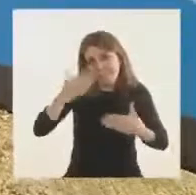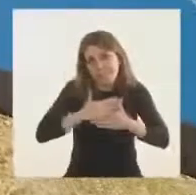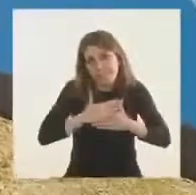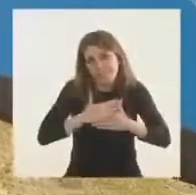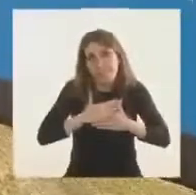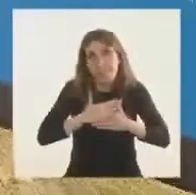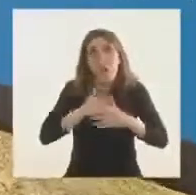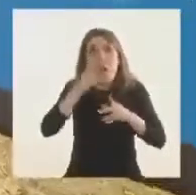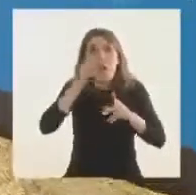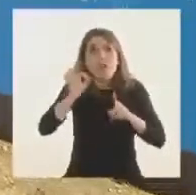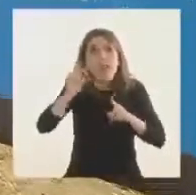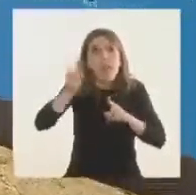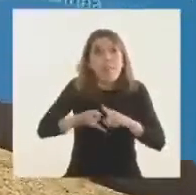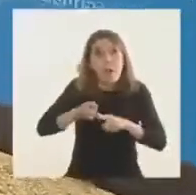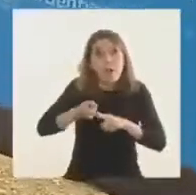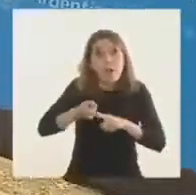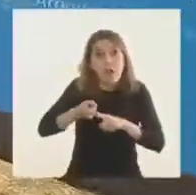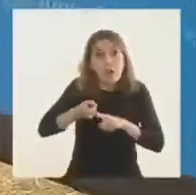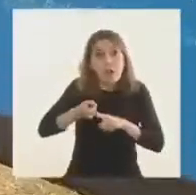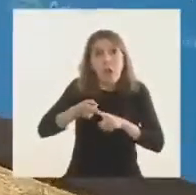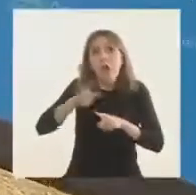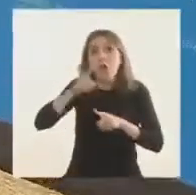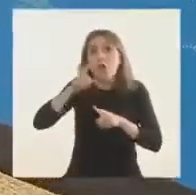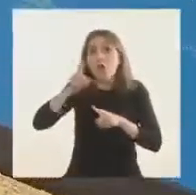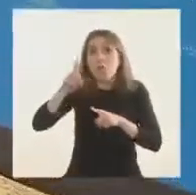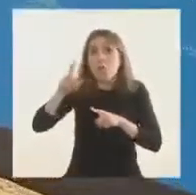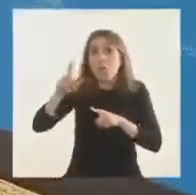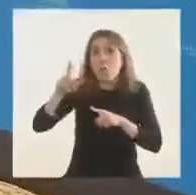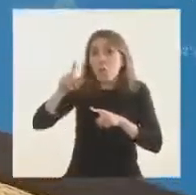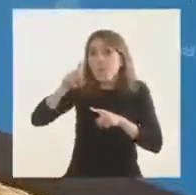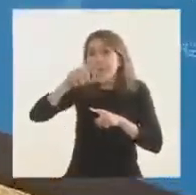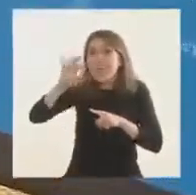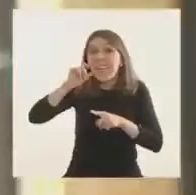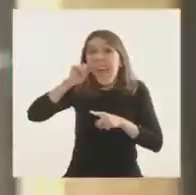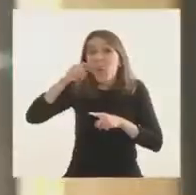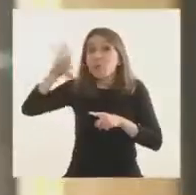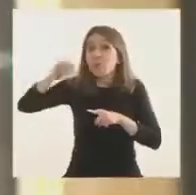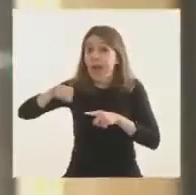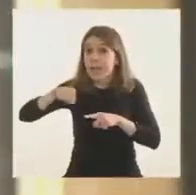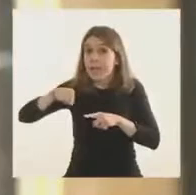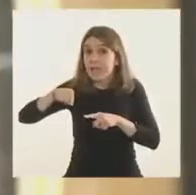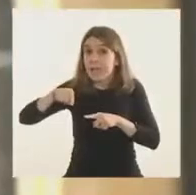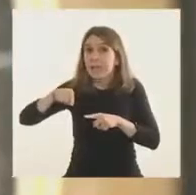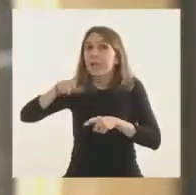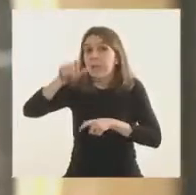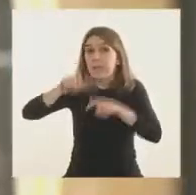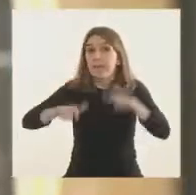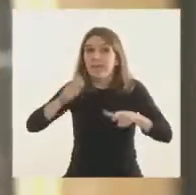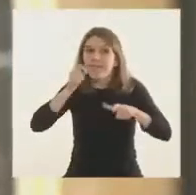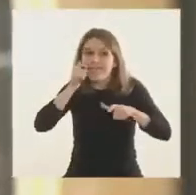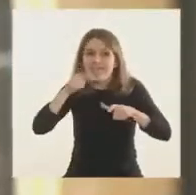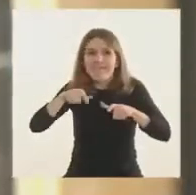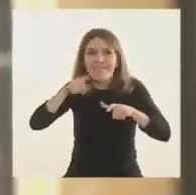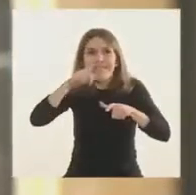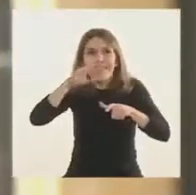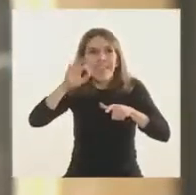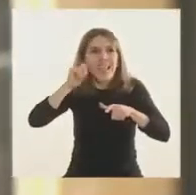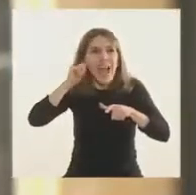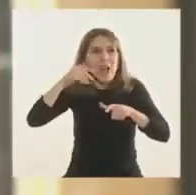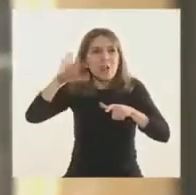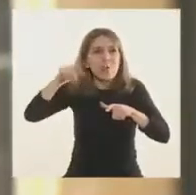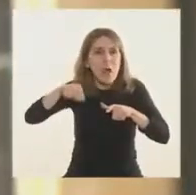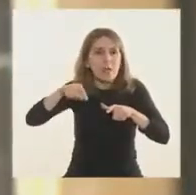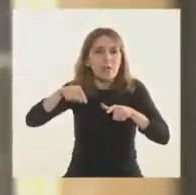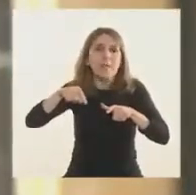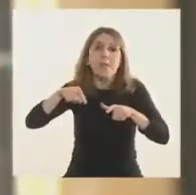personas tenían más de 70 años, y son personas que, bueno, evidentemente la